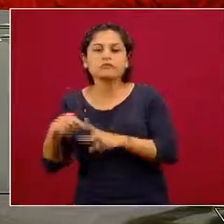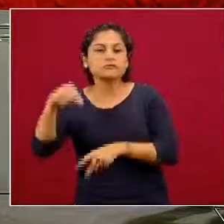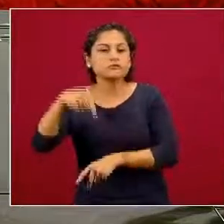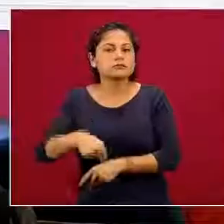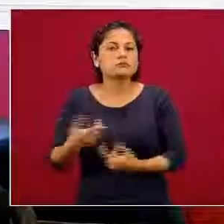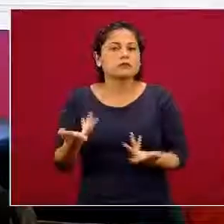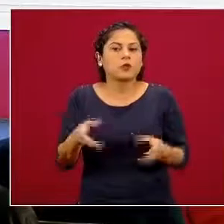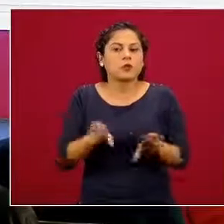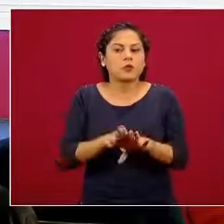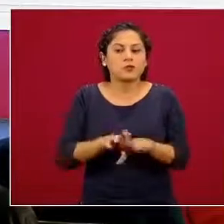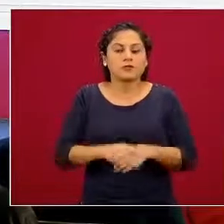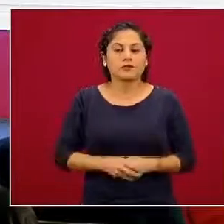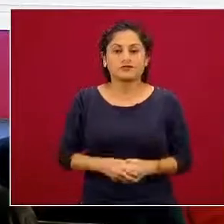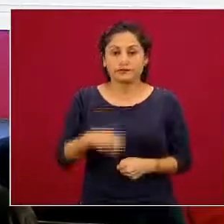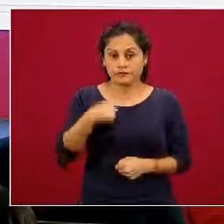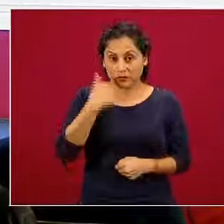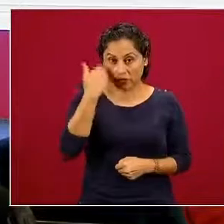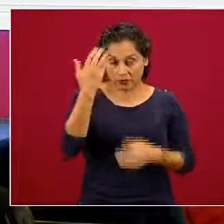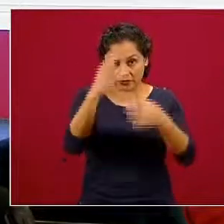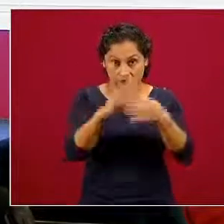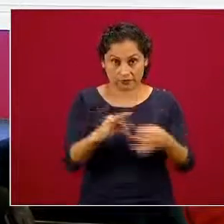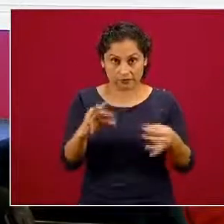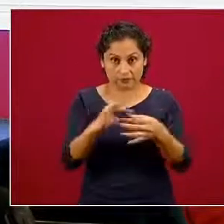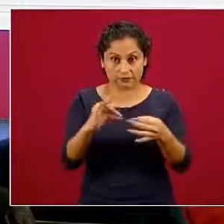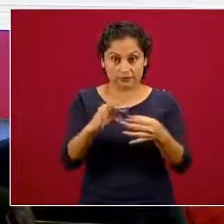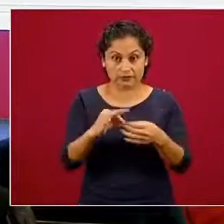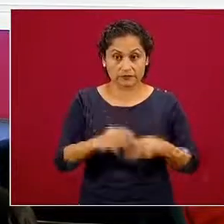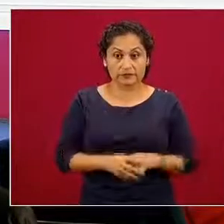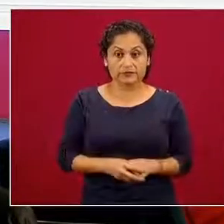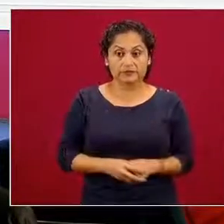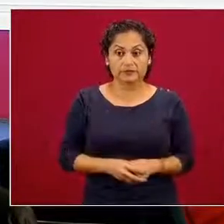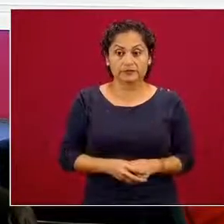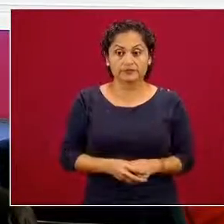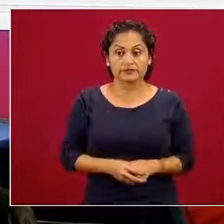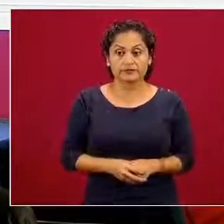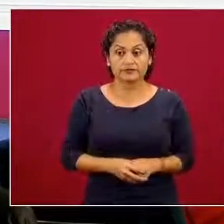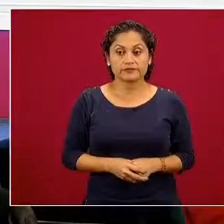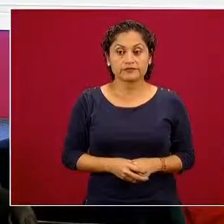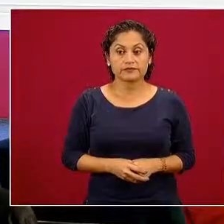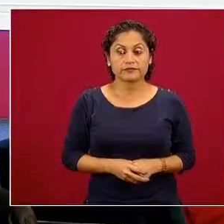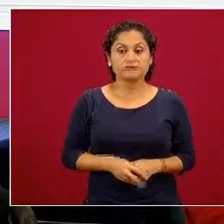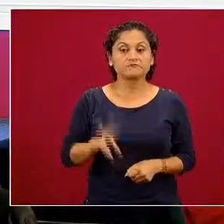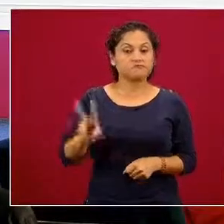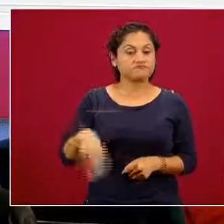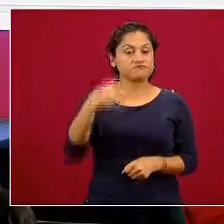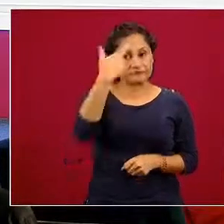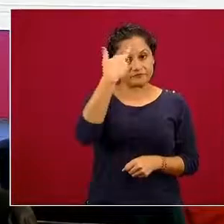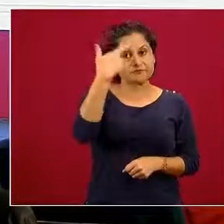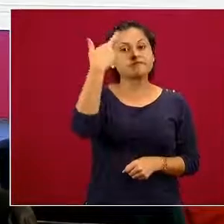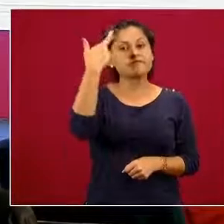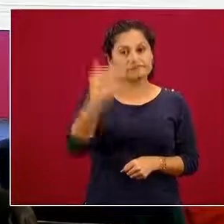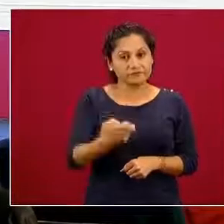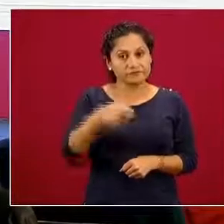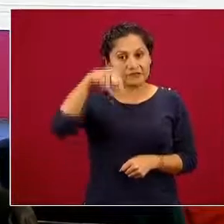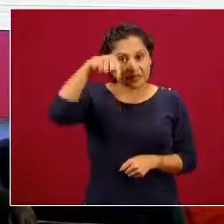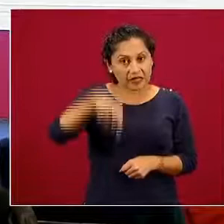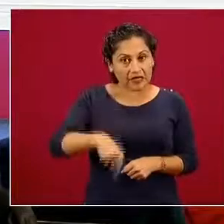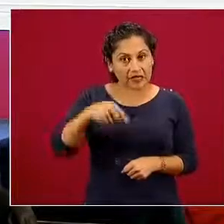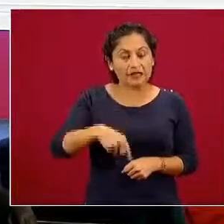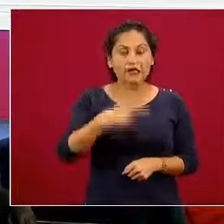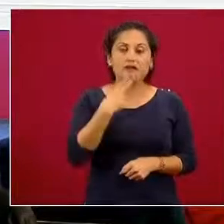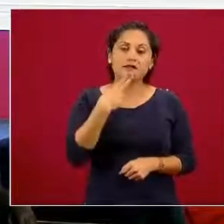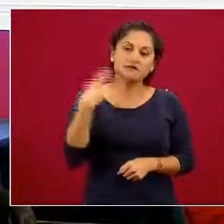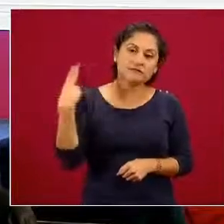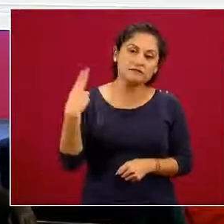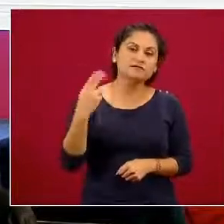Y quiero comenzar con decirles que, sí, efectivamente, la tasa nacional de suicidios está